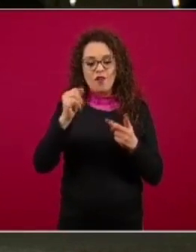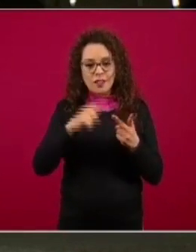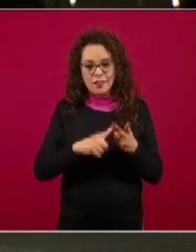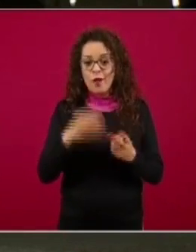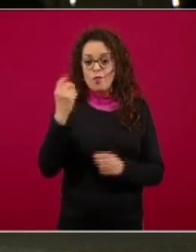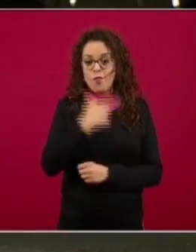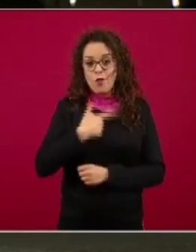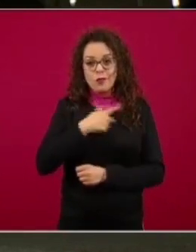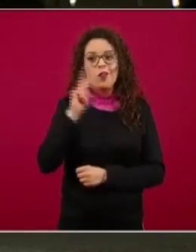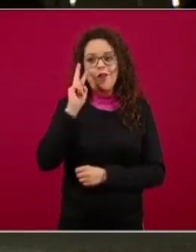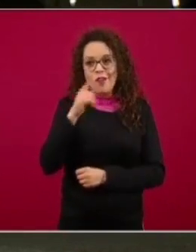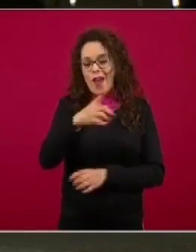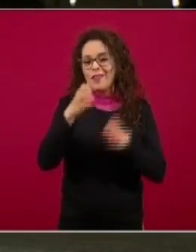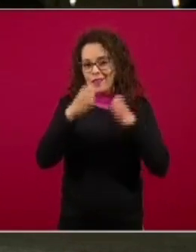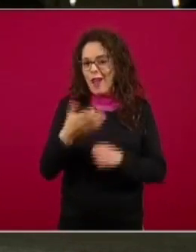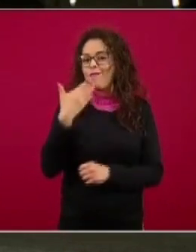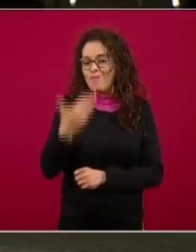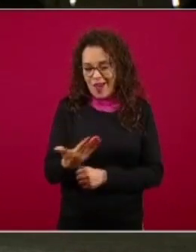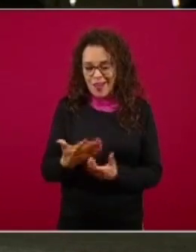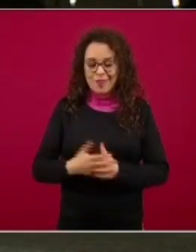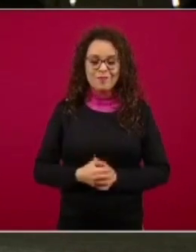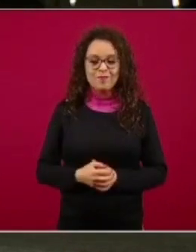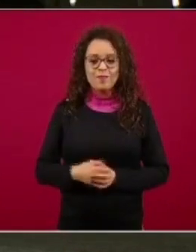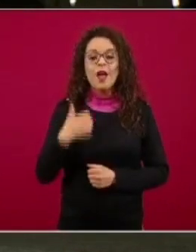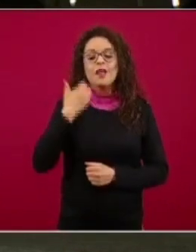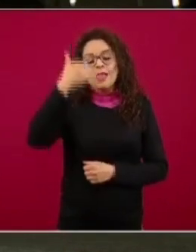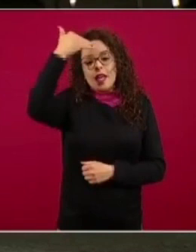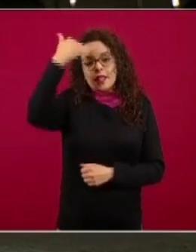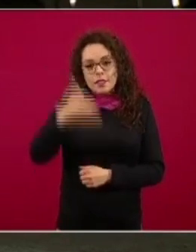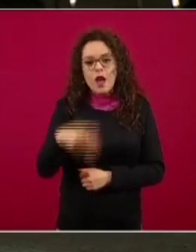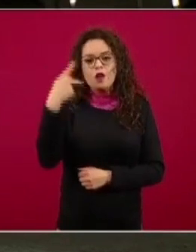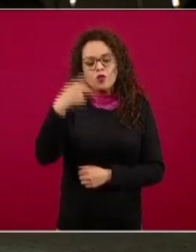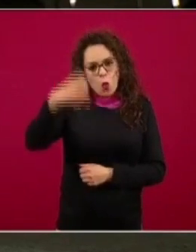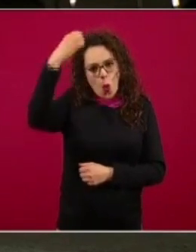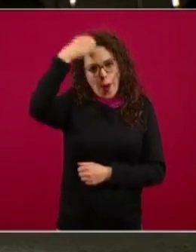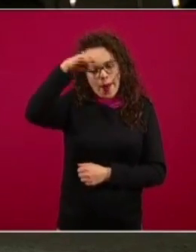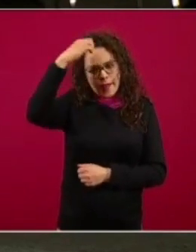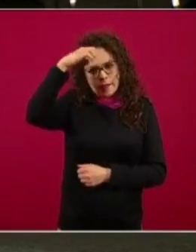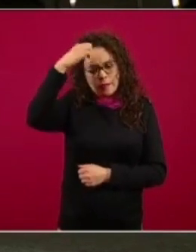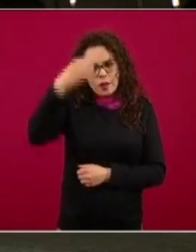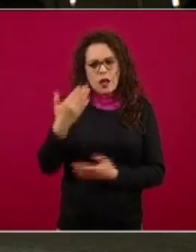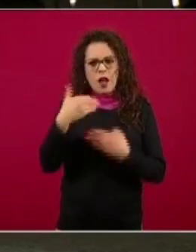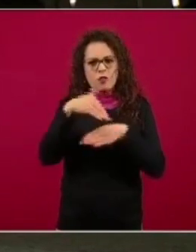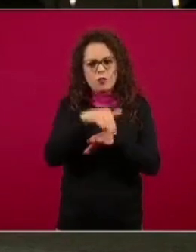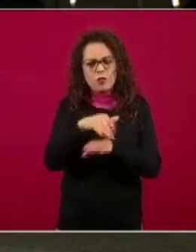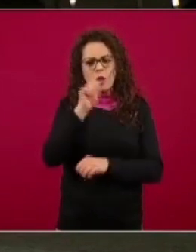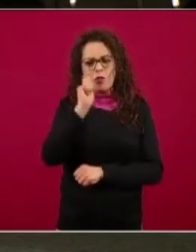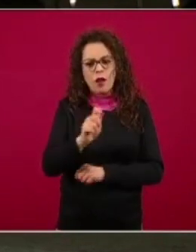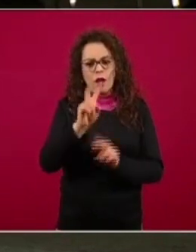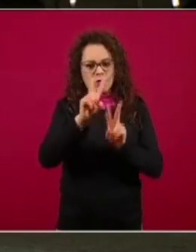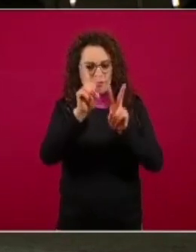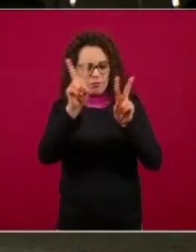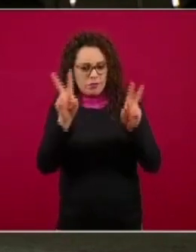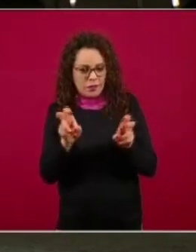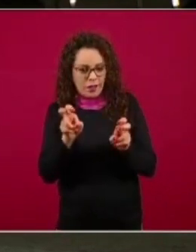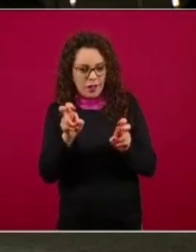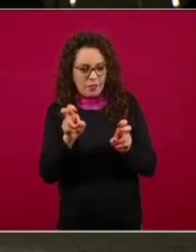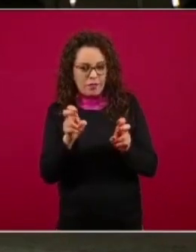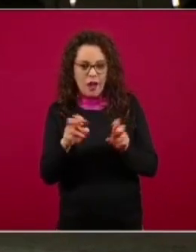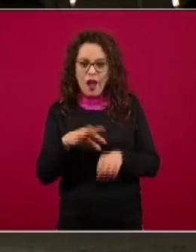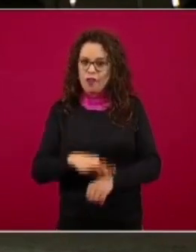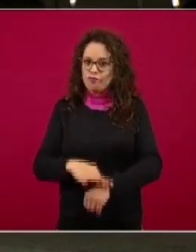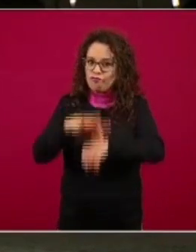muy bien me gustaría saber si con la experiencia que tienen en el campo de batalla por llamarlo así